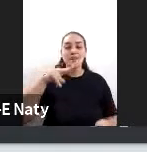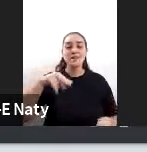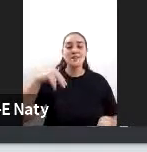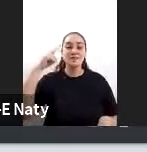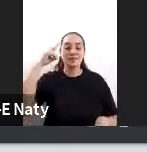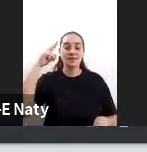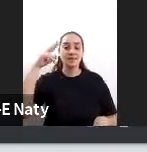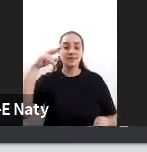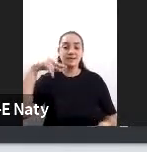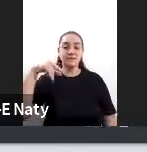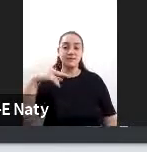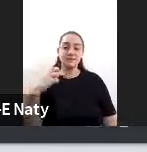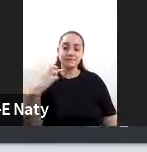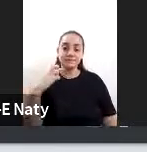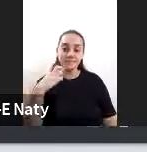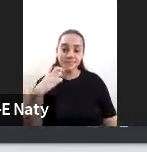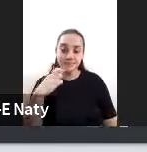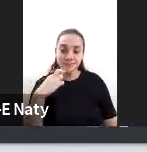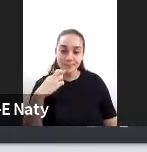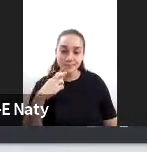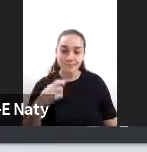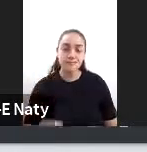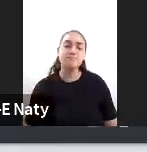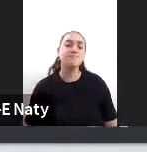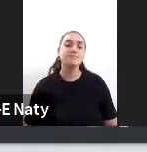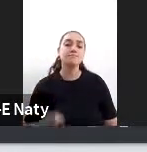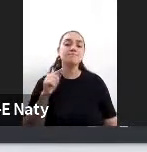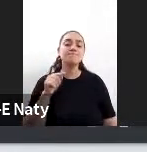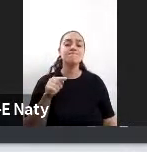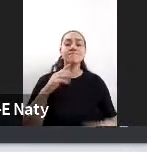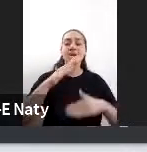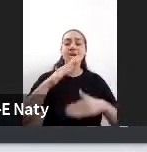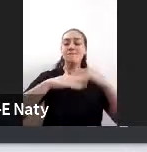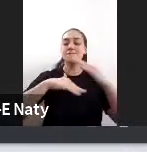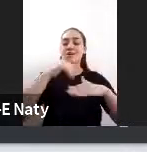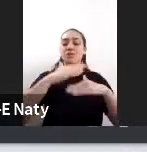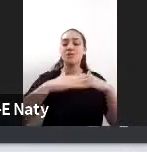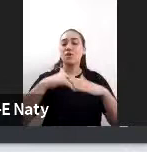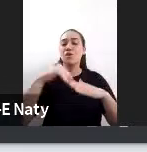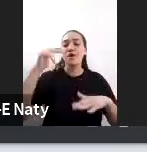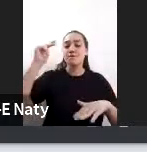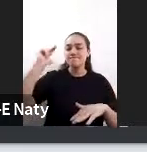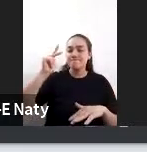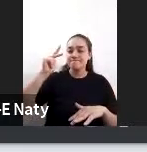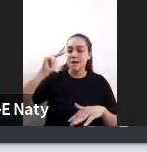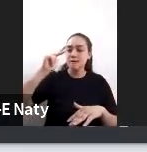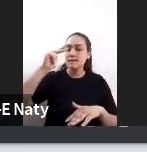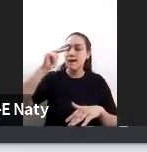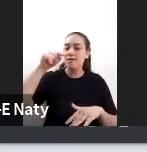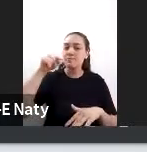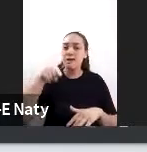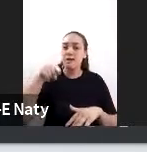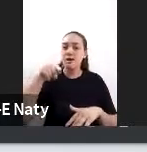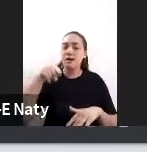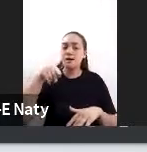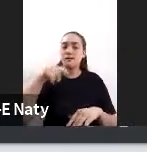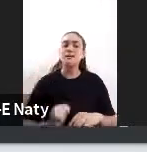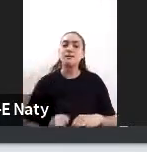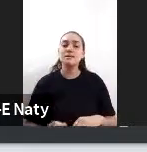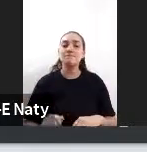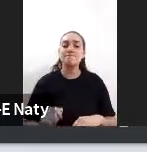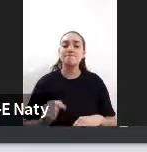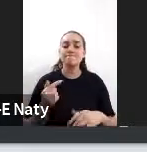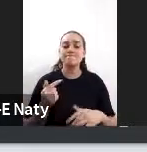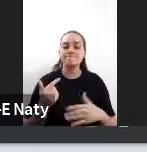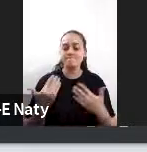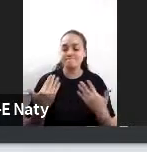quizás no invertir en infraestructura como un satélite o en el backbone pero sí se puso